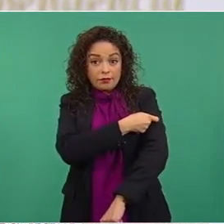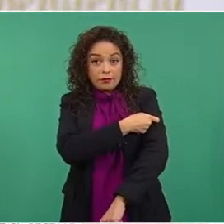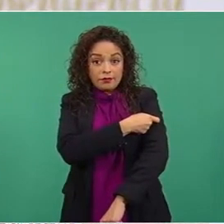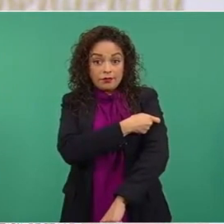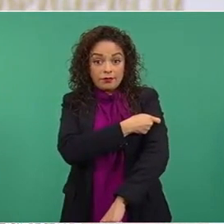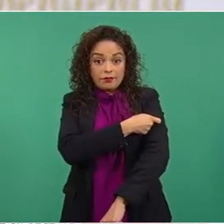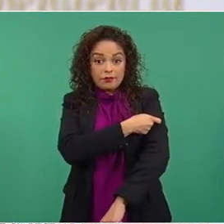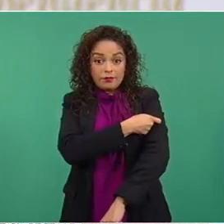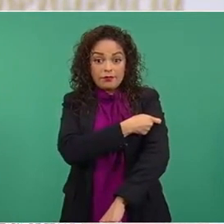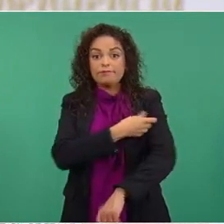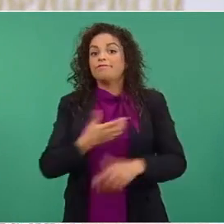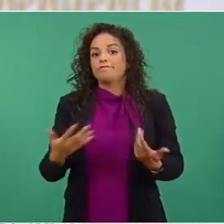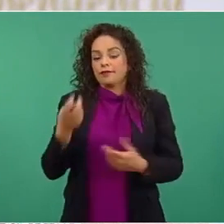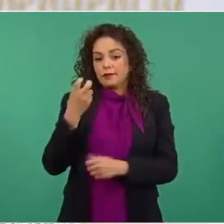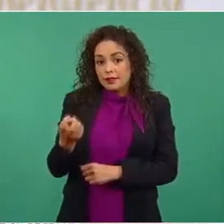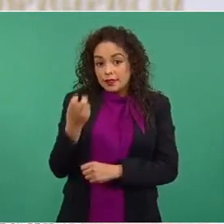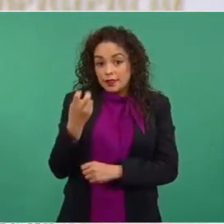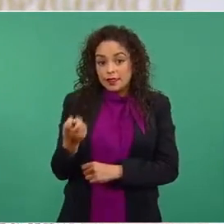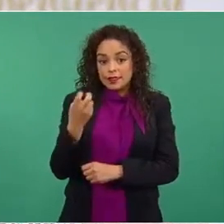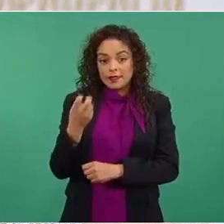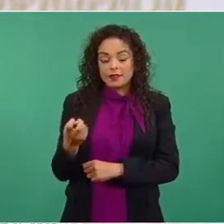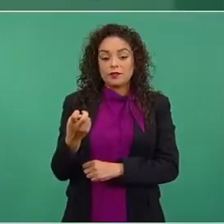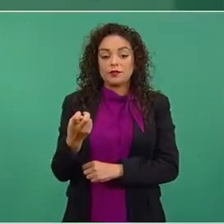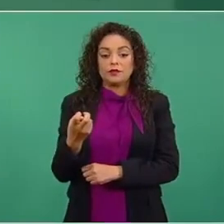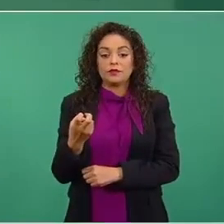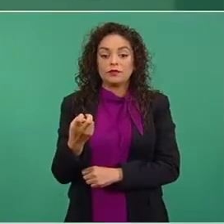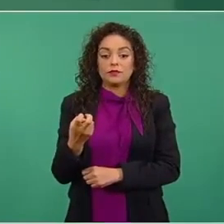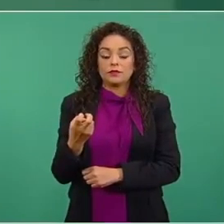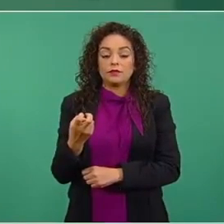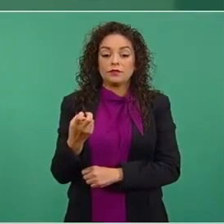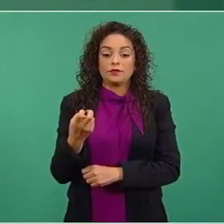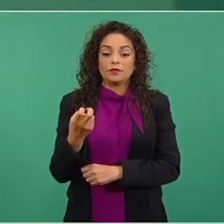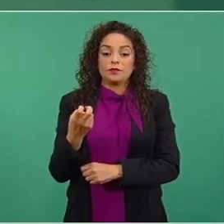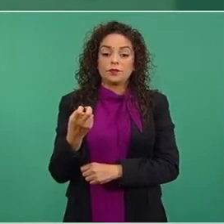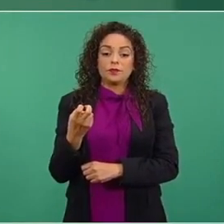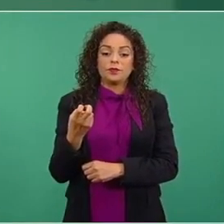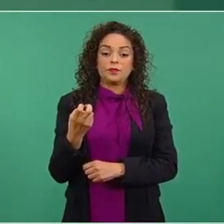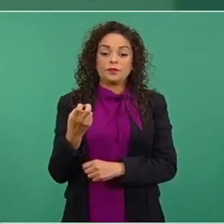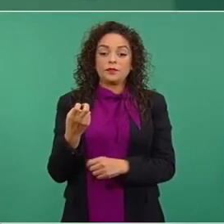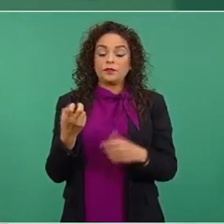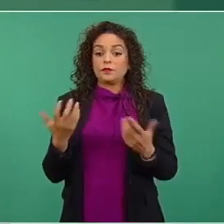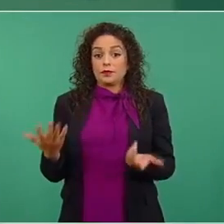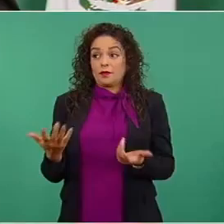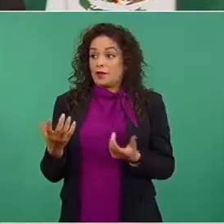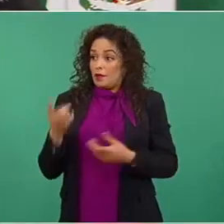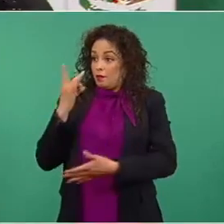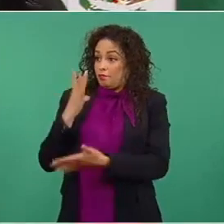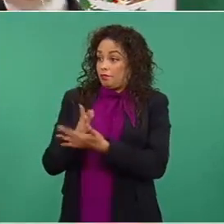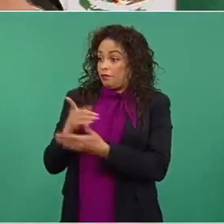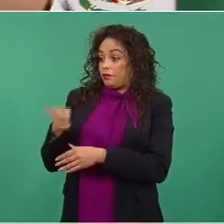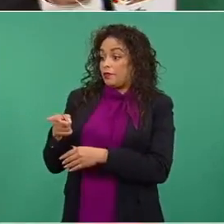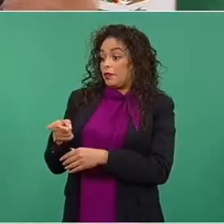Por eso, no es sólo la nueva variante, pues esto